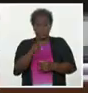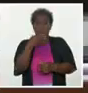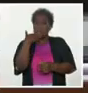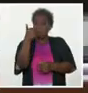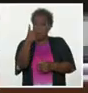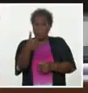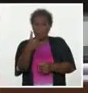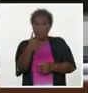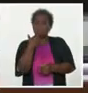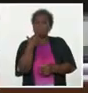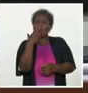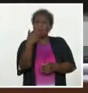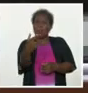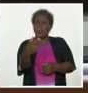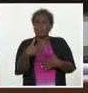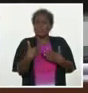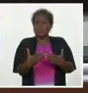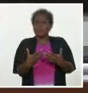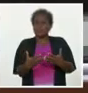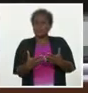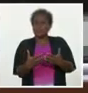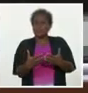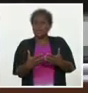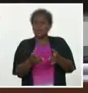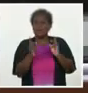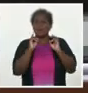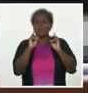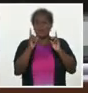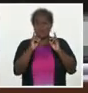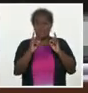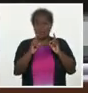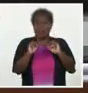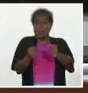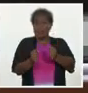contundente a toda la hazaña con que la política imperial